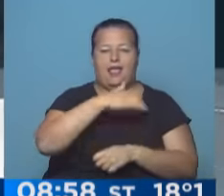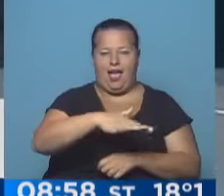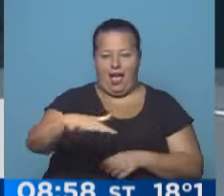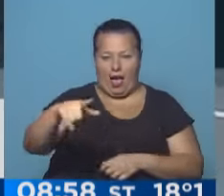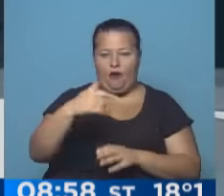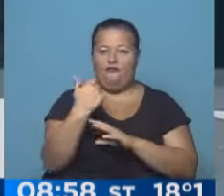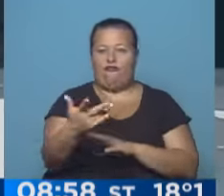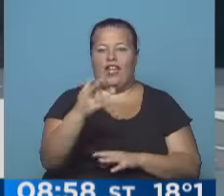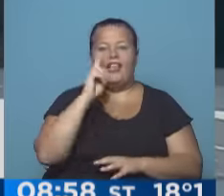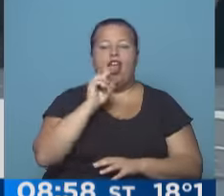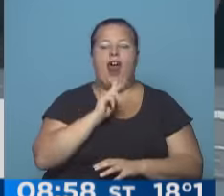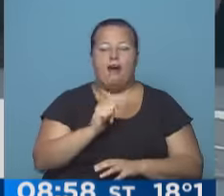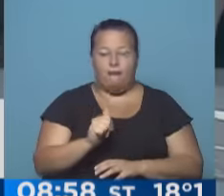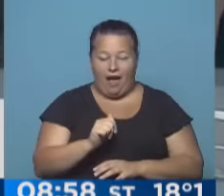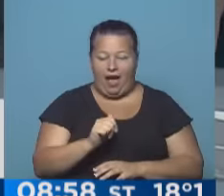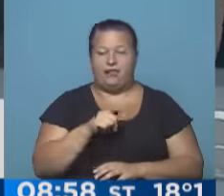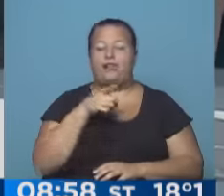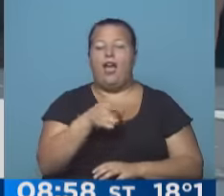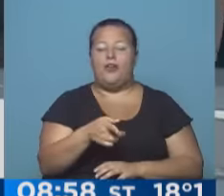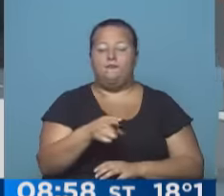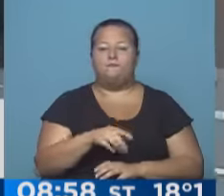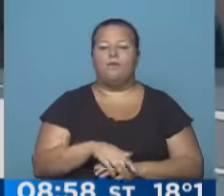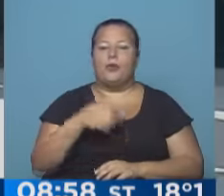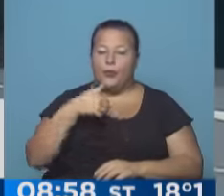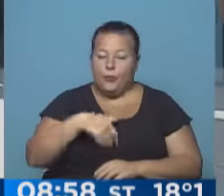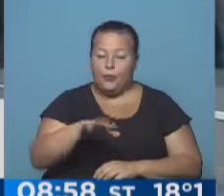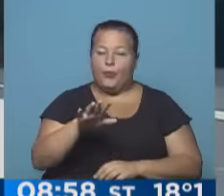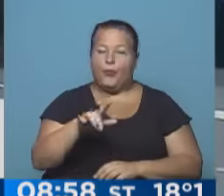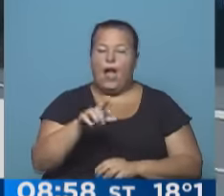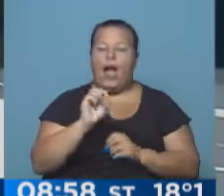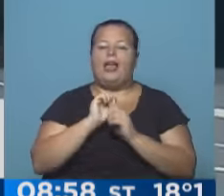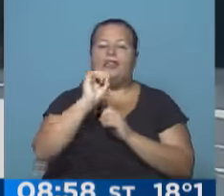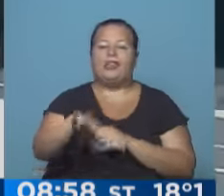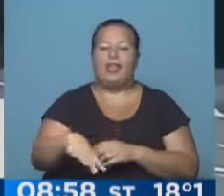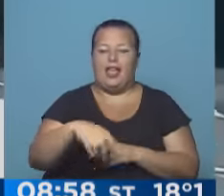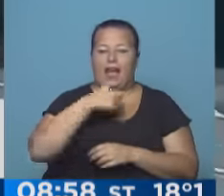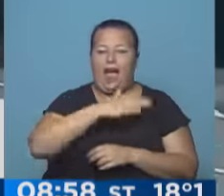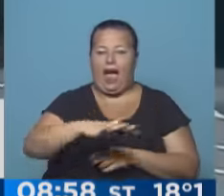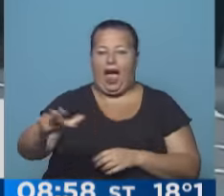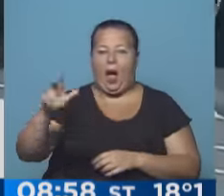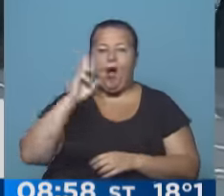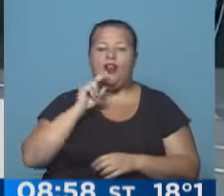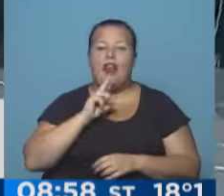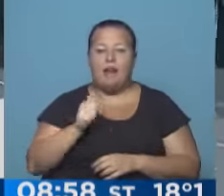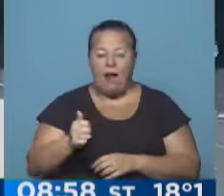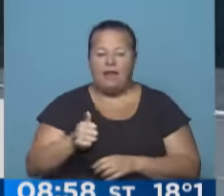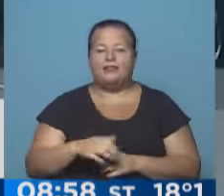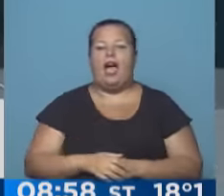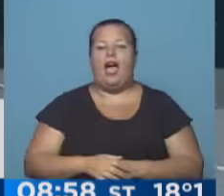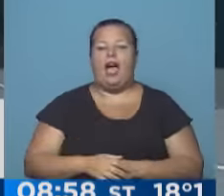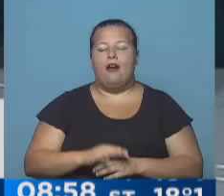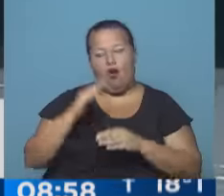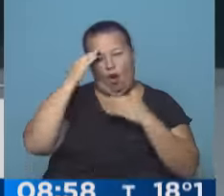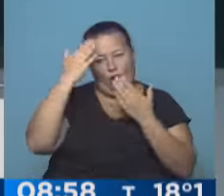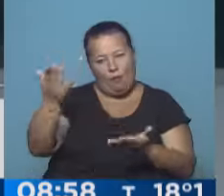frente al Río de la Plata, donde van a arrojar a las aguas del Río de la Plata en